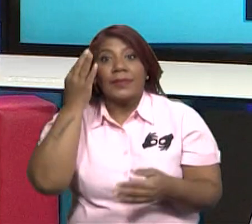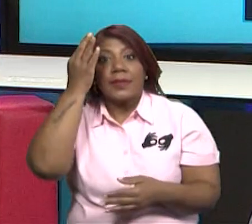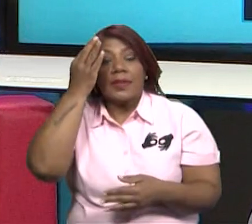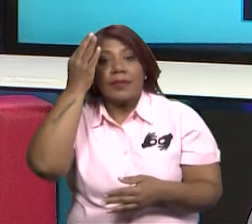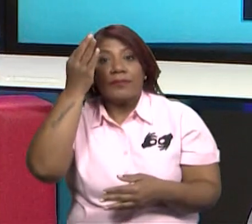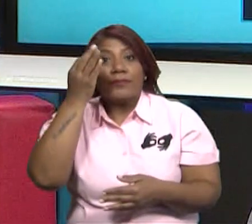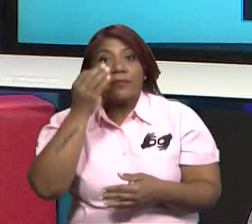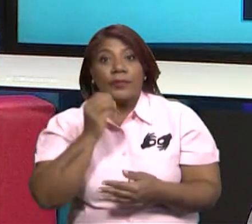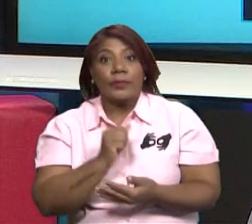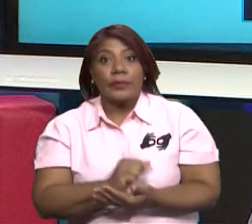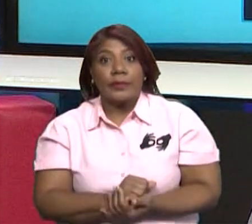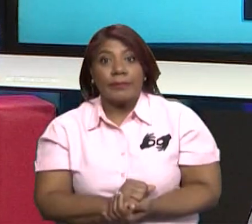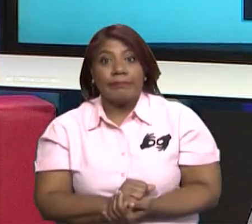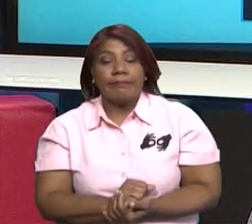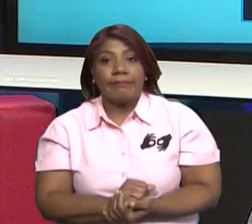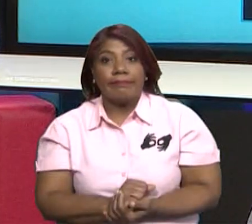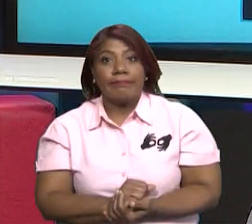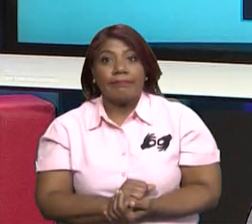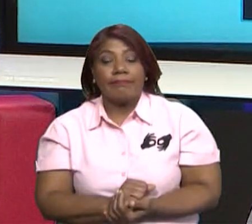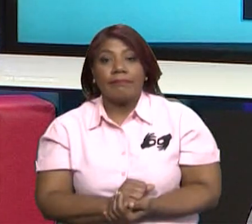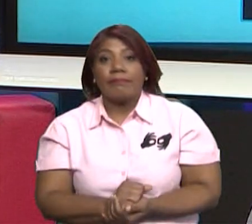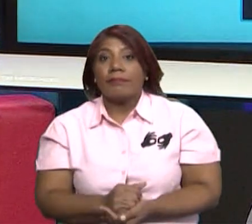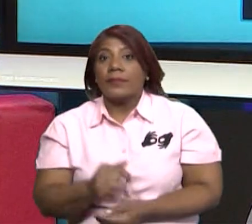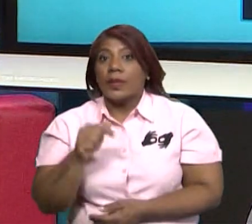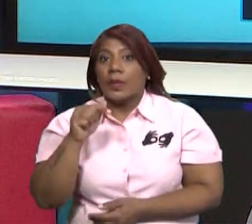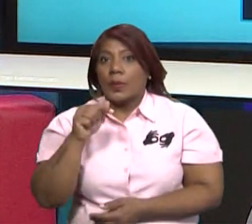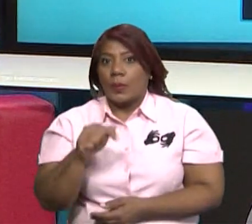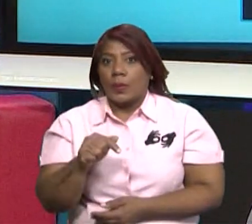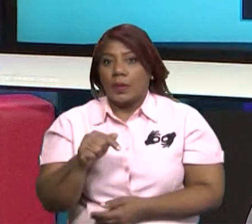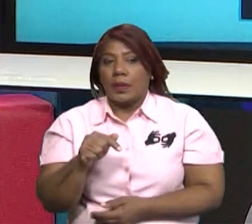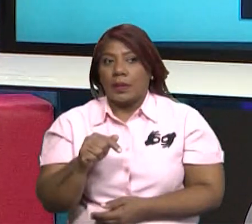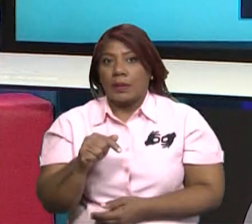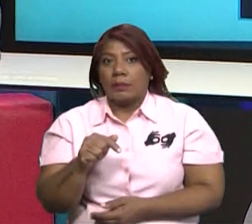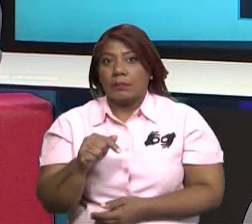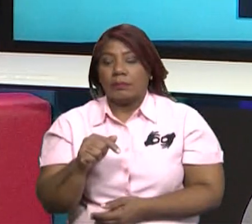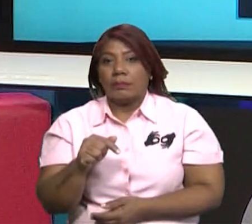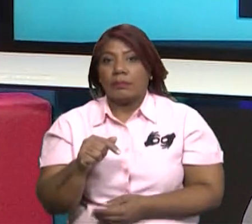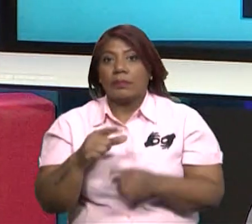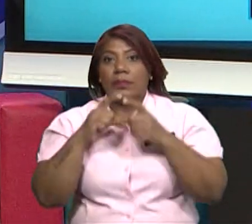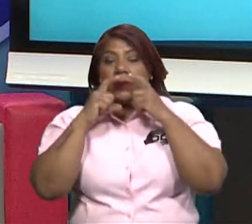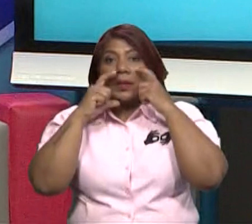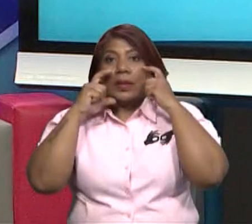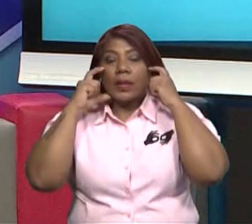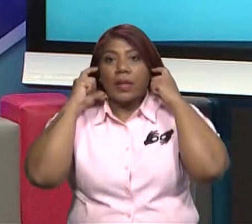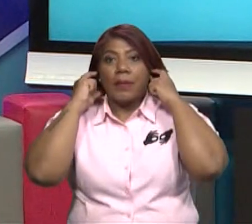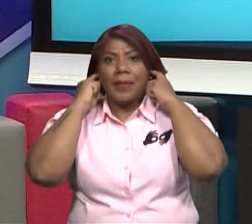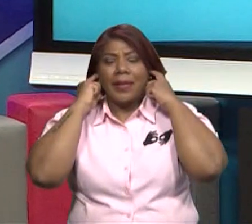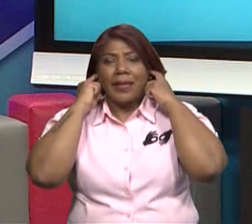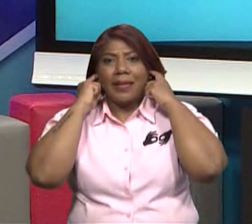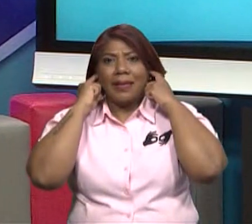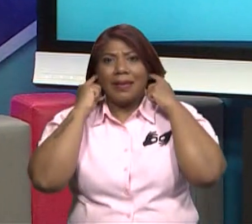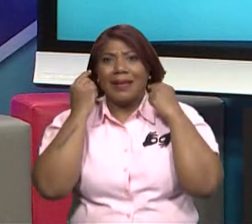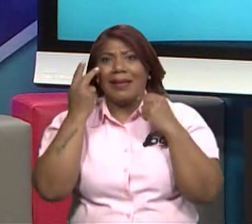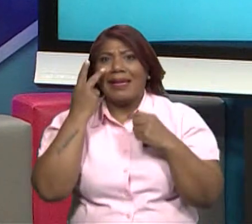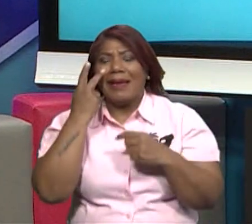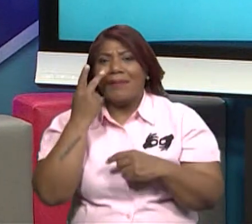Ya hoy día, ya hoy día nosotros la estamos viendo, esa mascarilla, mucho en la orilla de la playa.